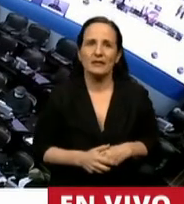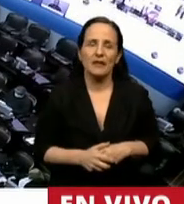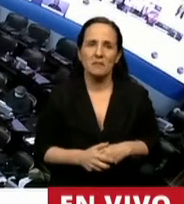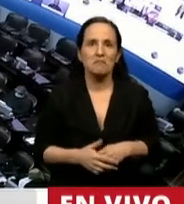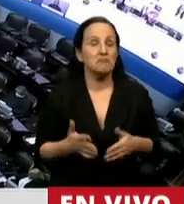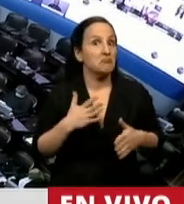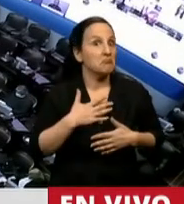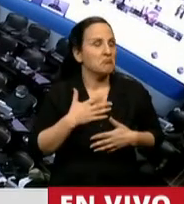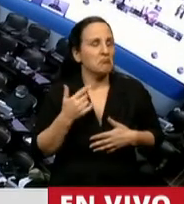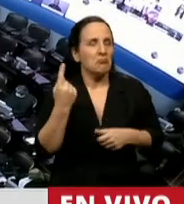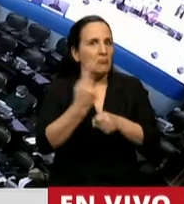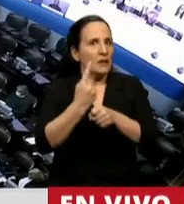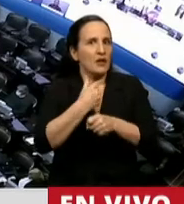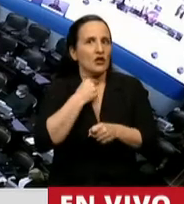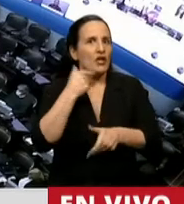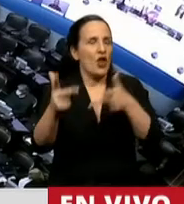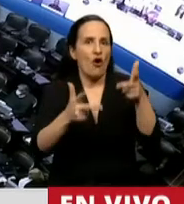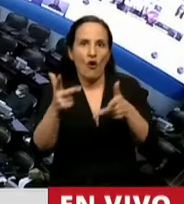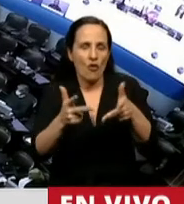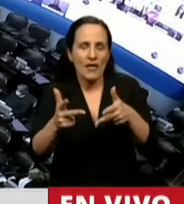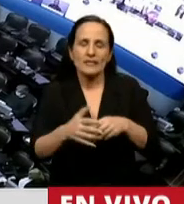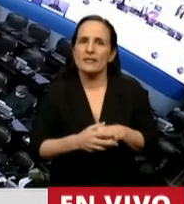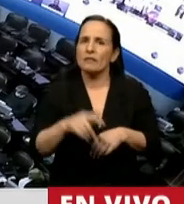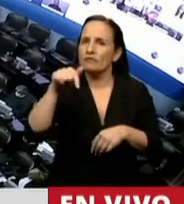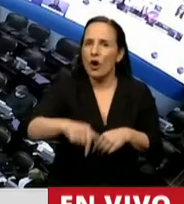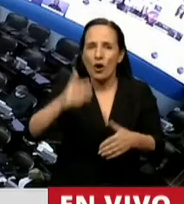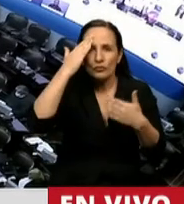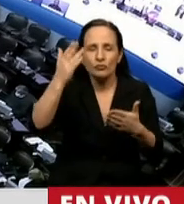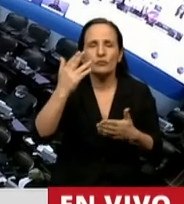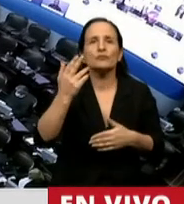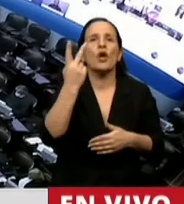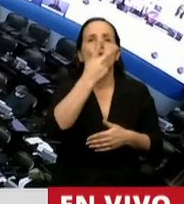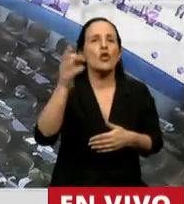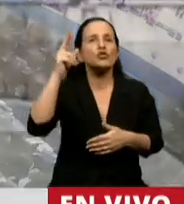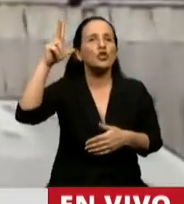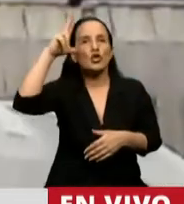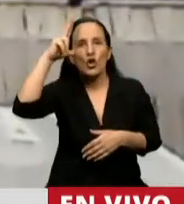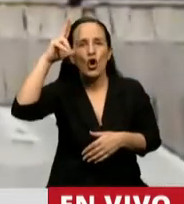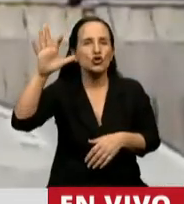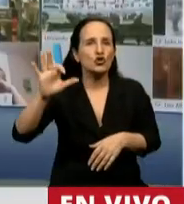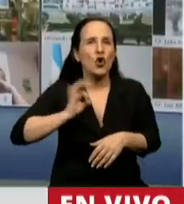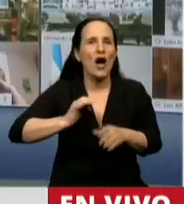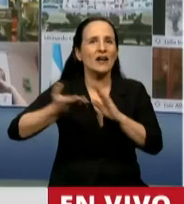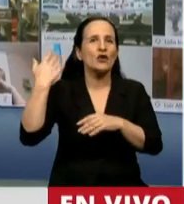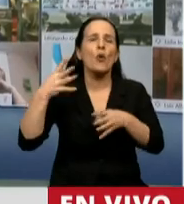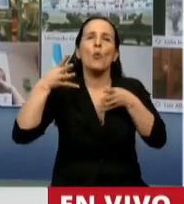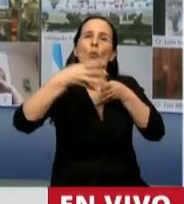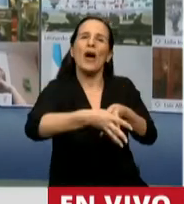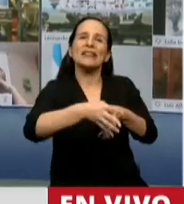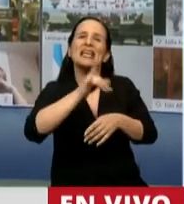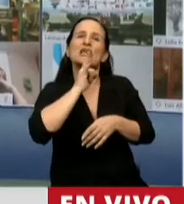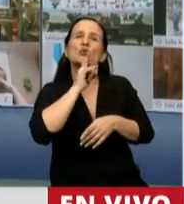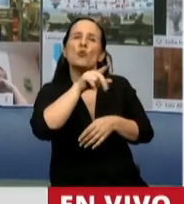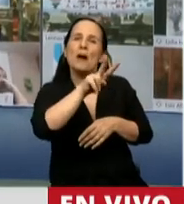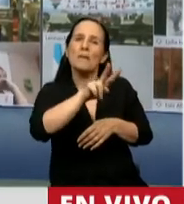Antes que nada, quiero decirle que hoy se conmemora 208 años de la Batalla de Tucumán,